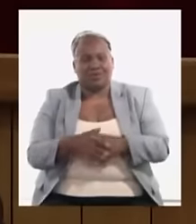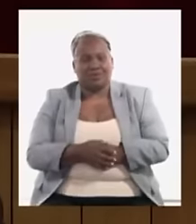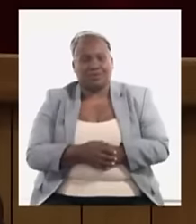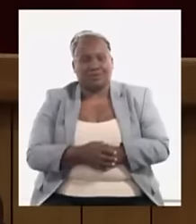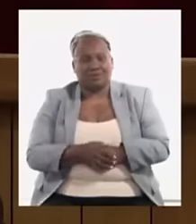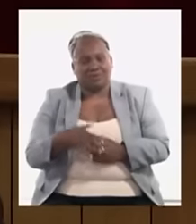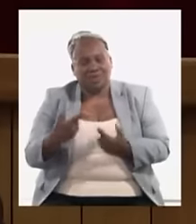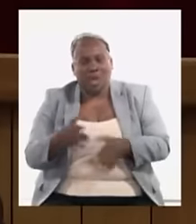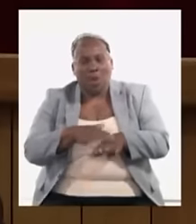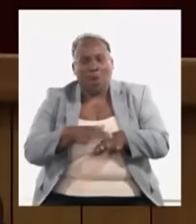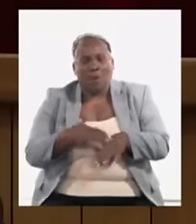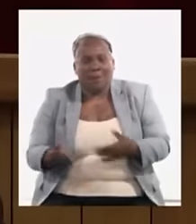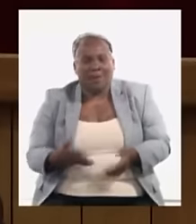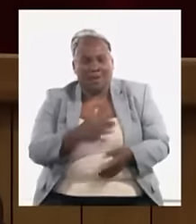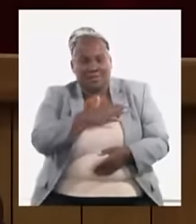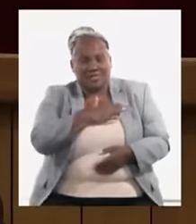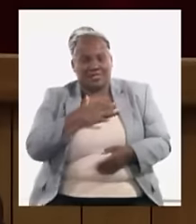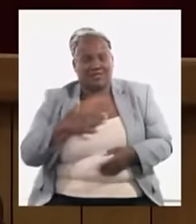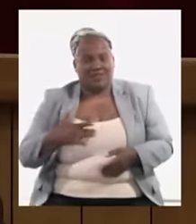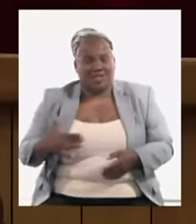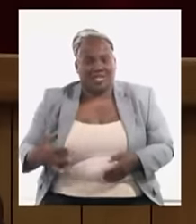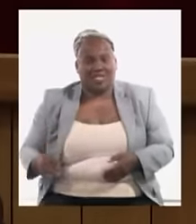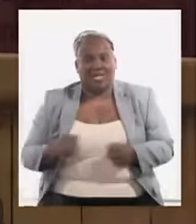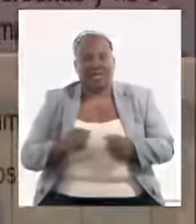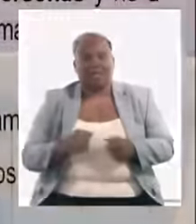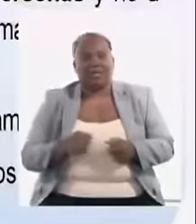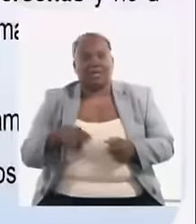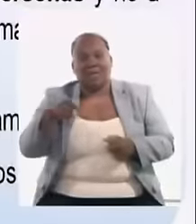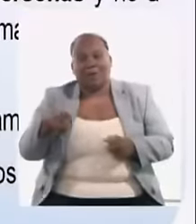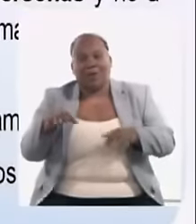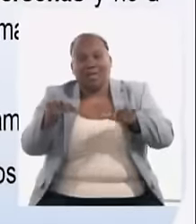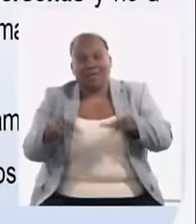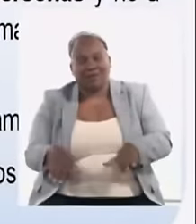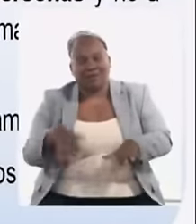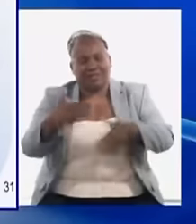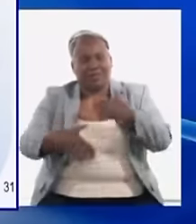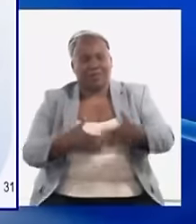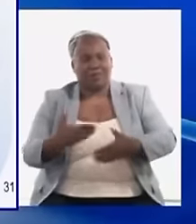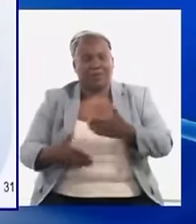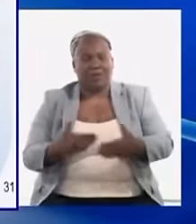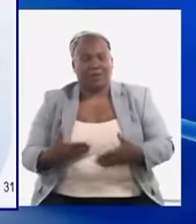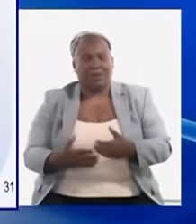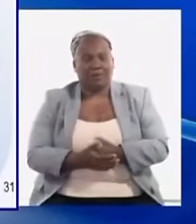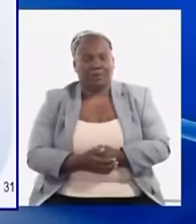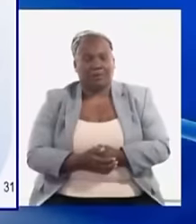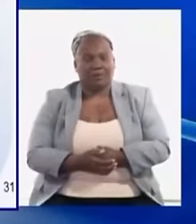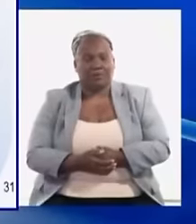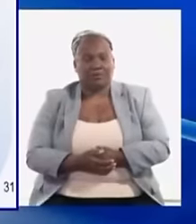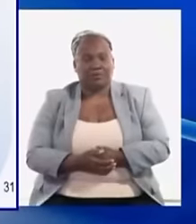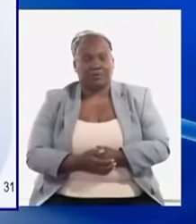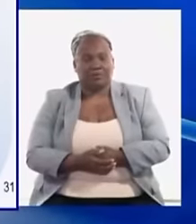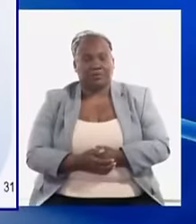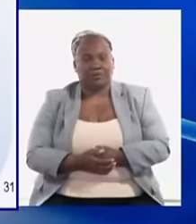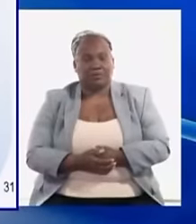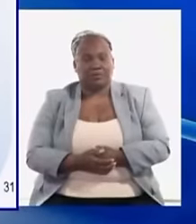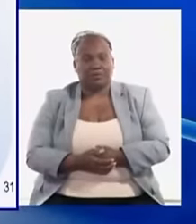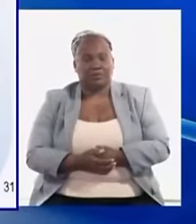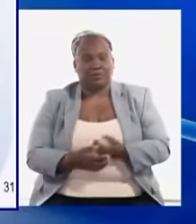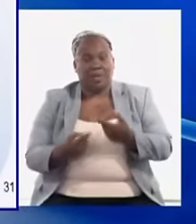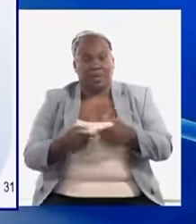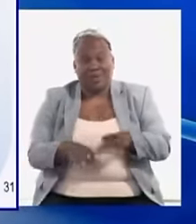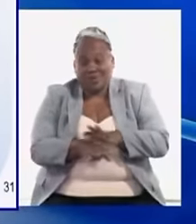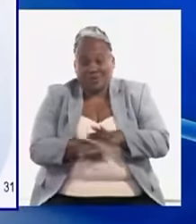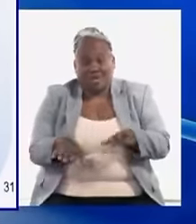sensibilidad por evitar terapias de choque evitar que pero hemos llegado a la